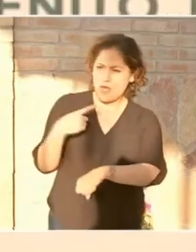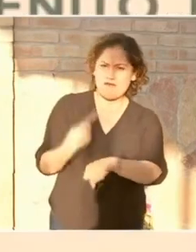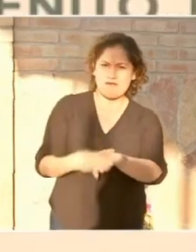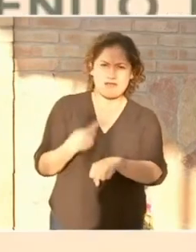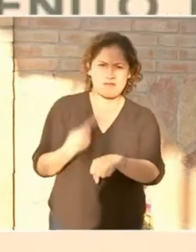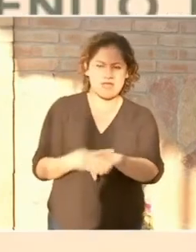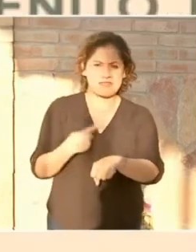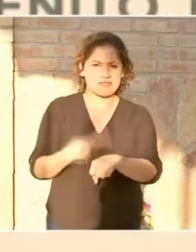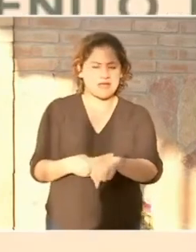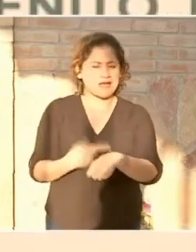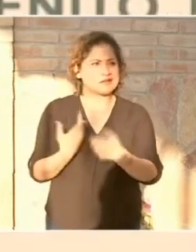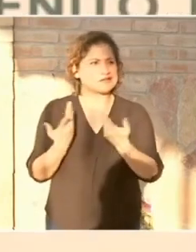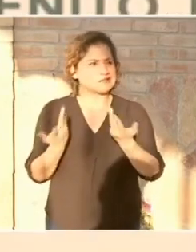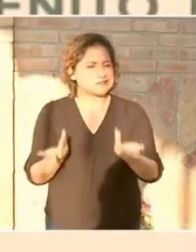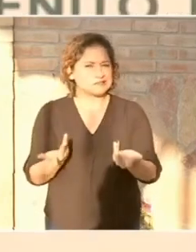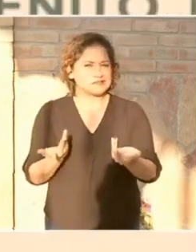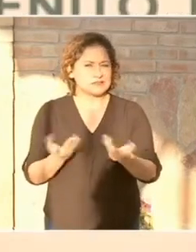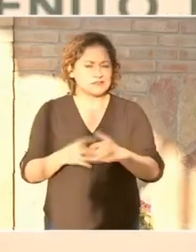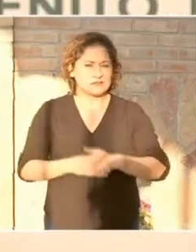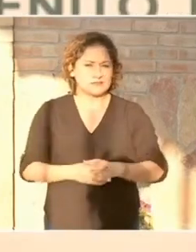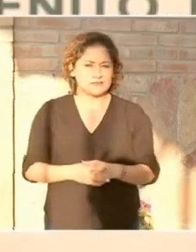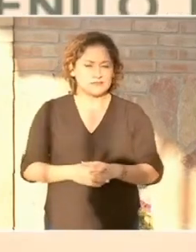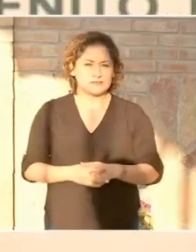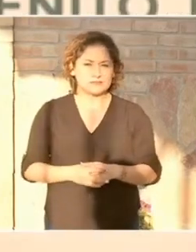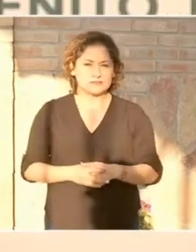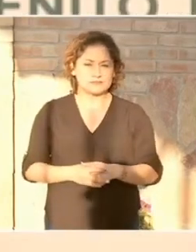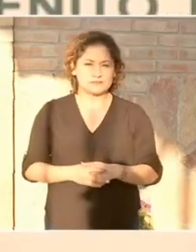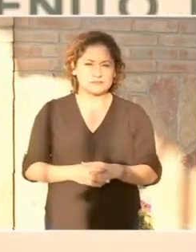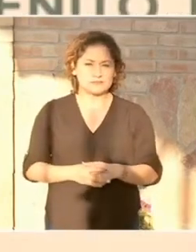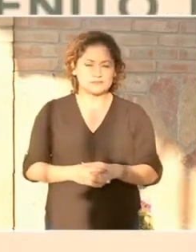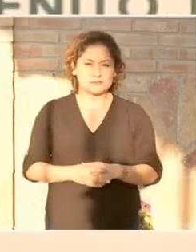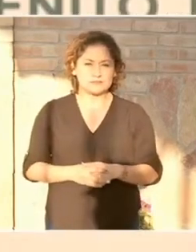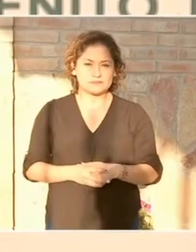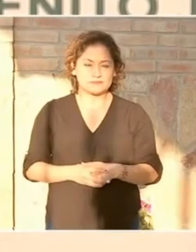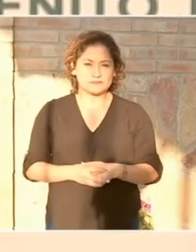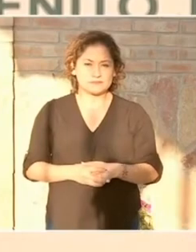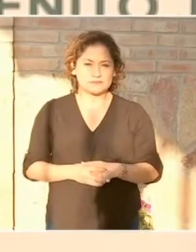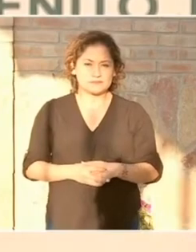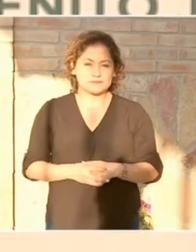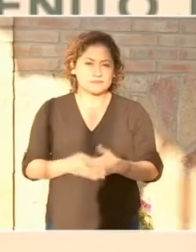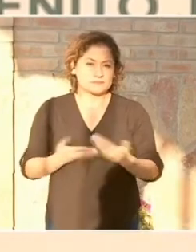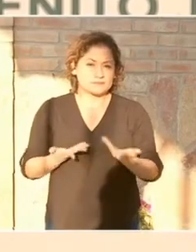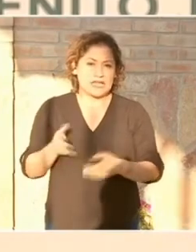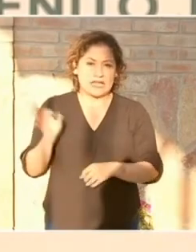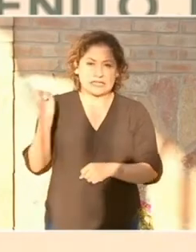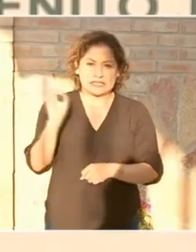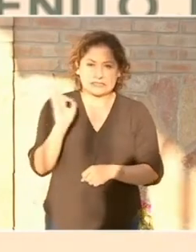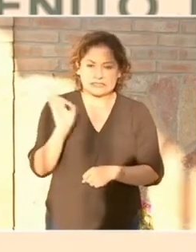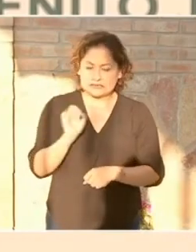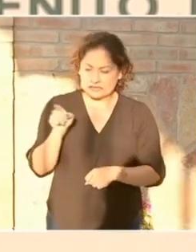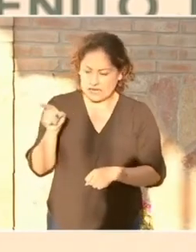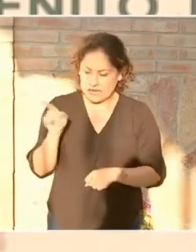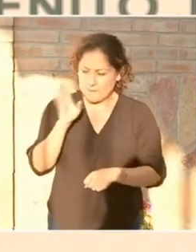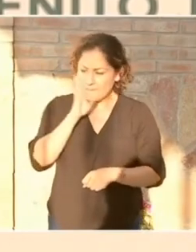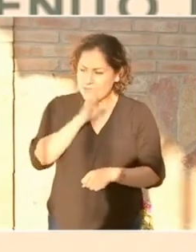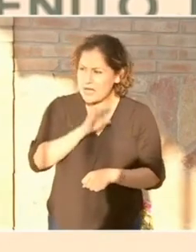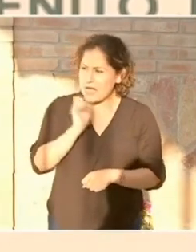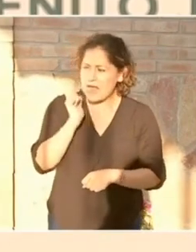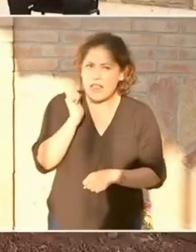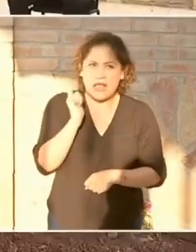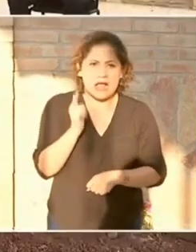que, a lo mejor, no le iba bien. Pero